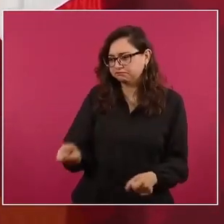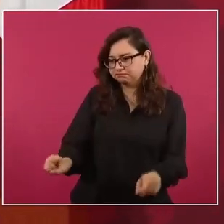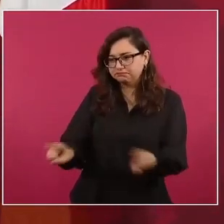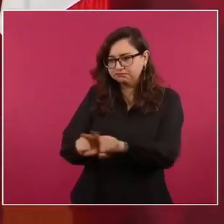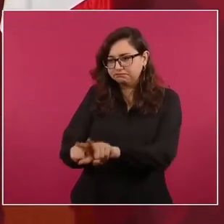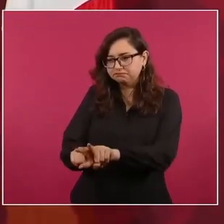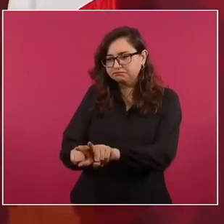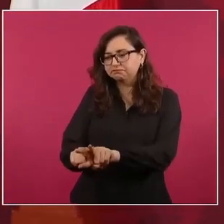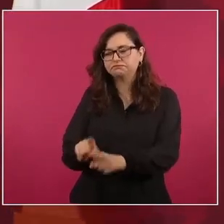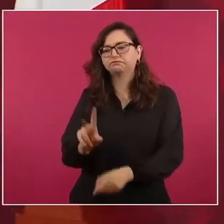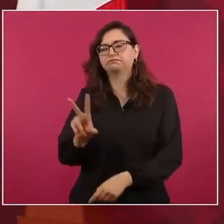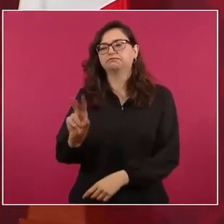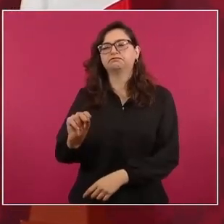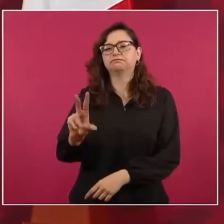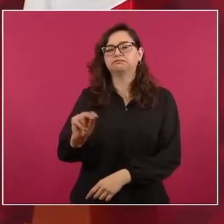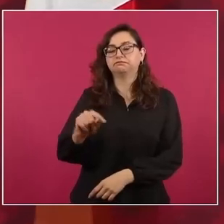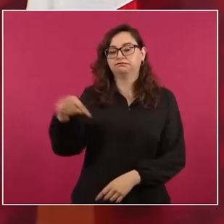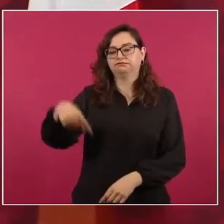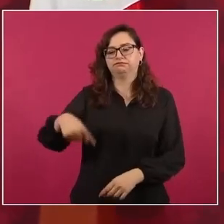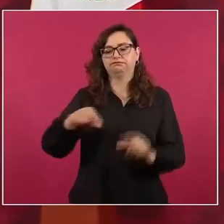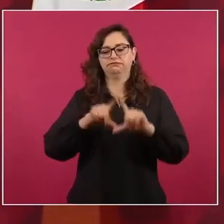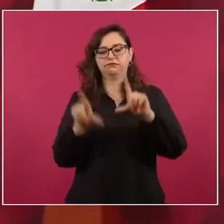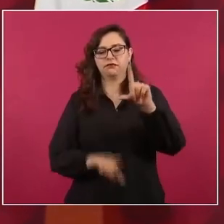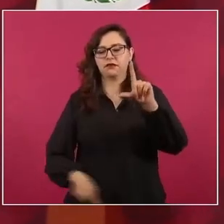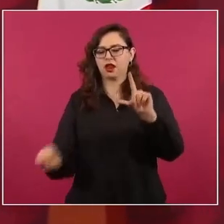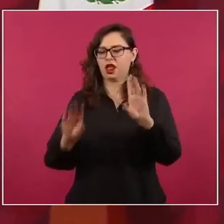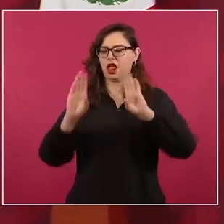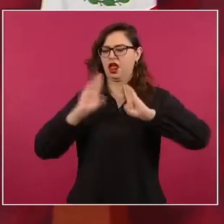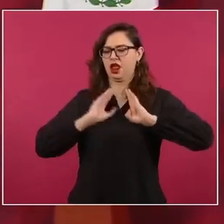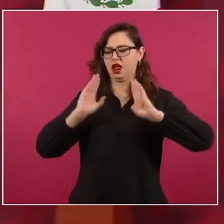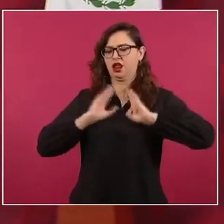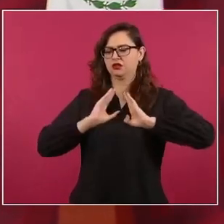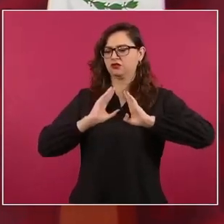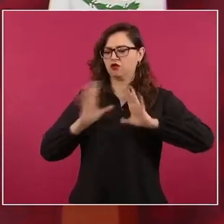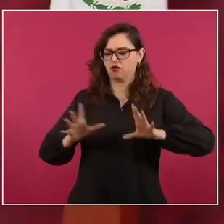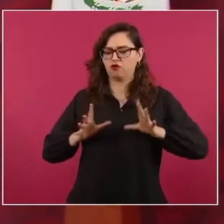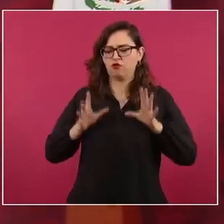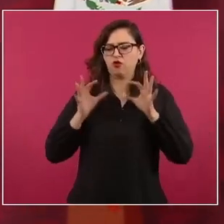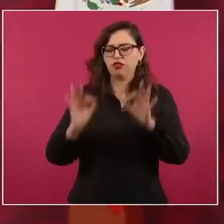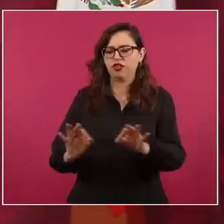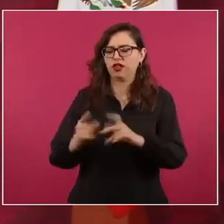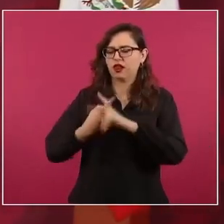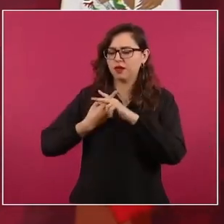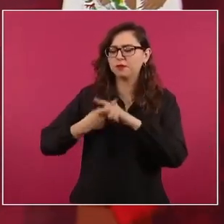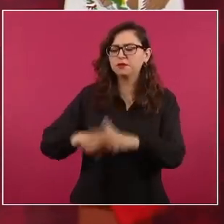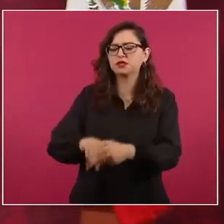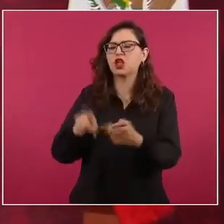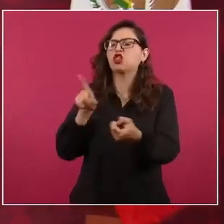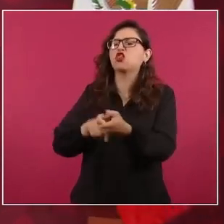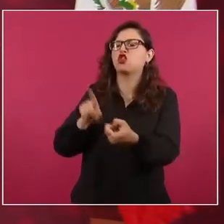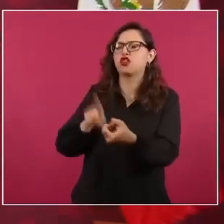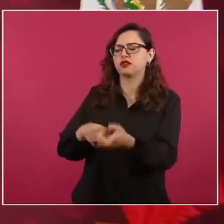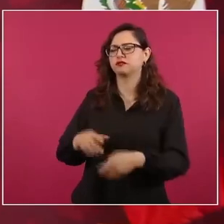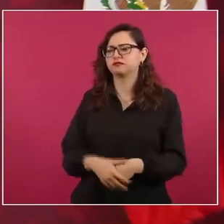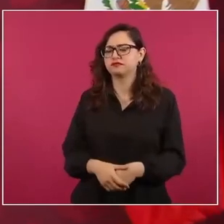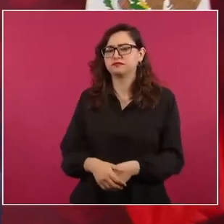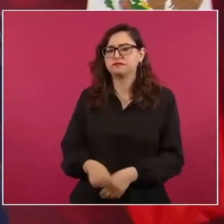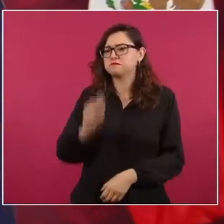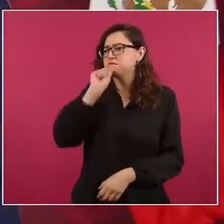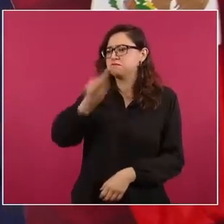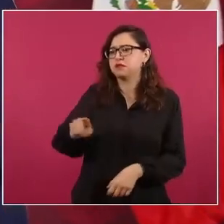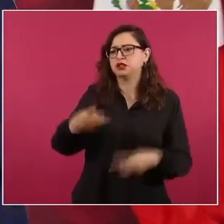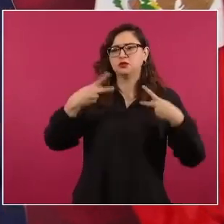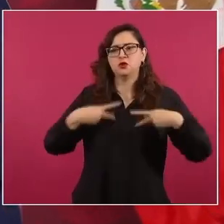por eso digo que son pueblo